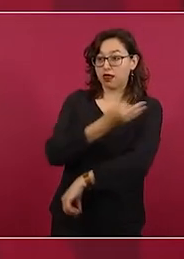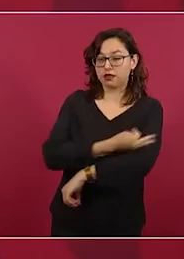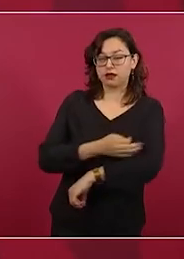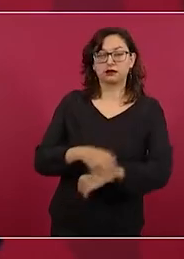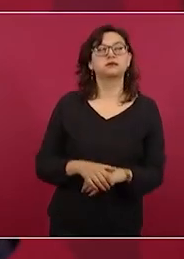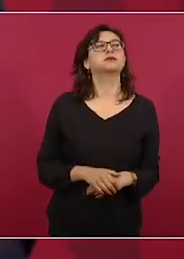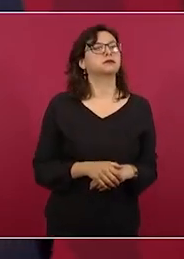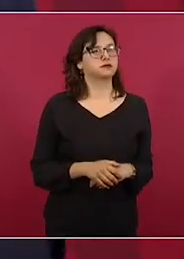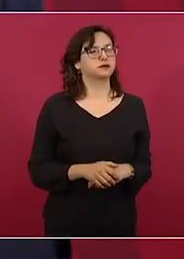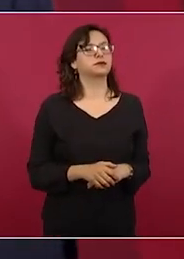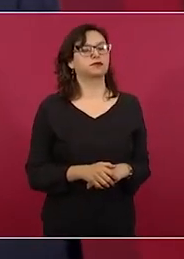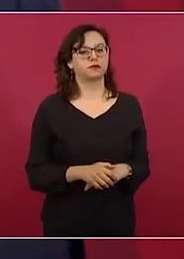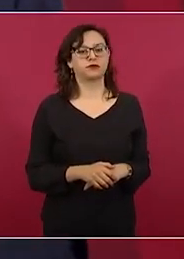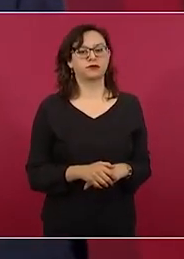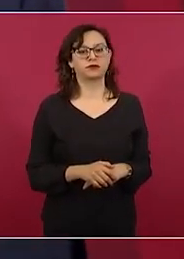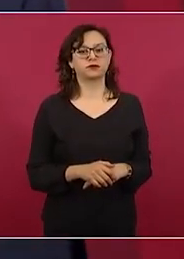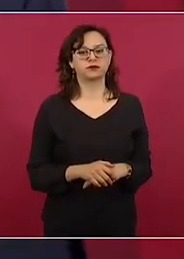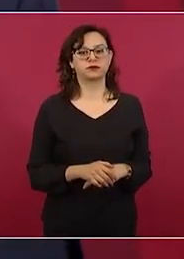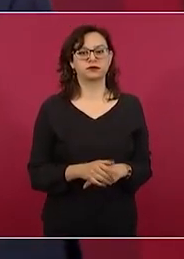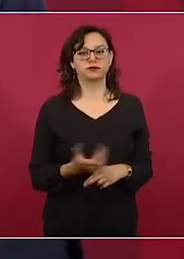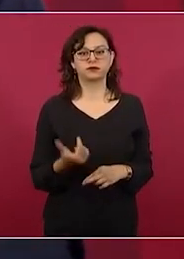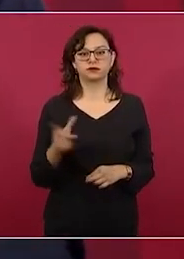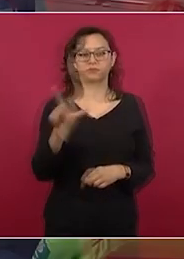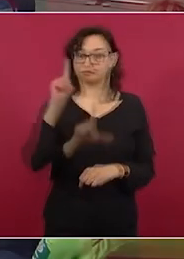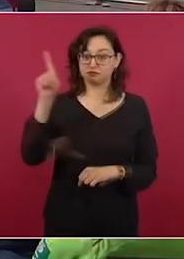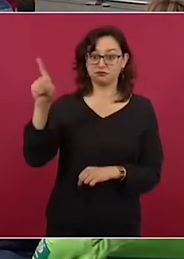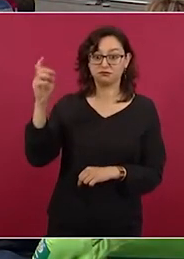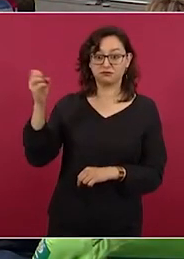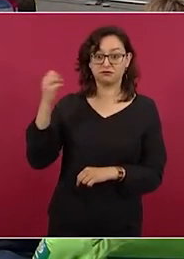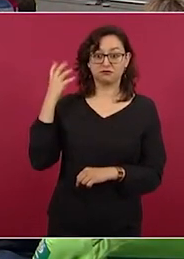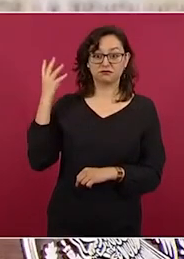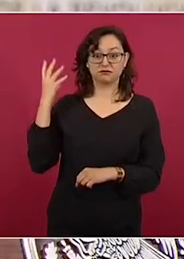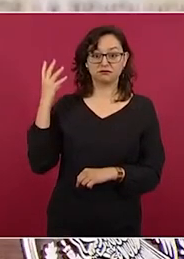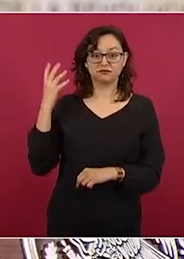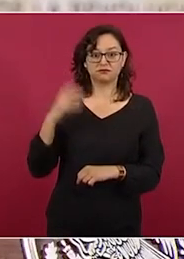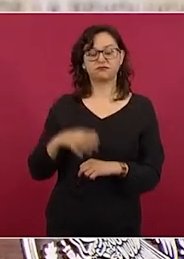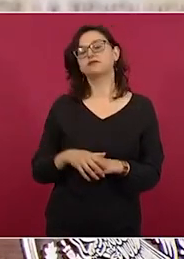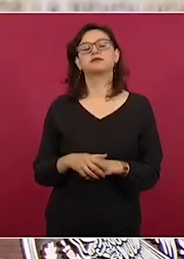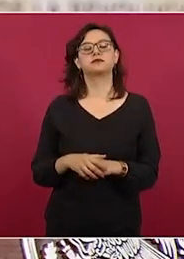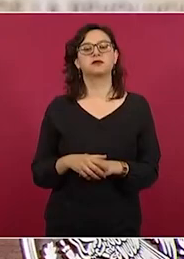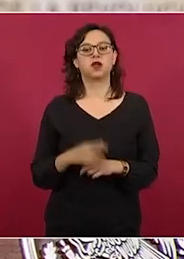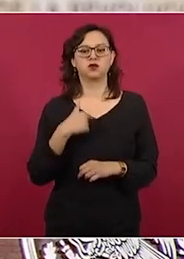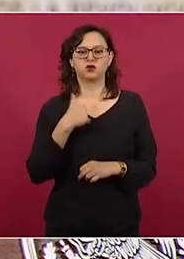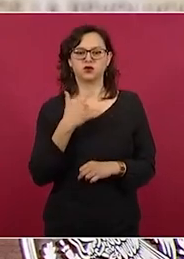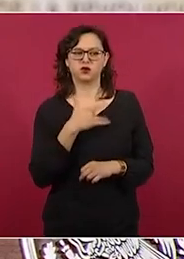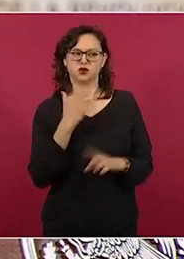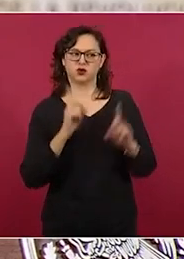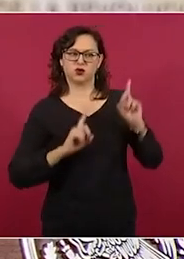a estar aquí en la conferencia de lunes, pero yo no soy tan seguro de eso,